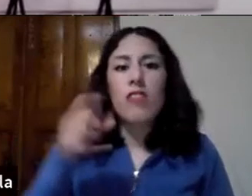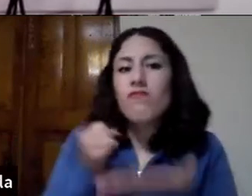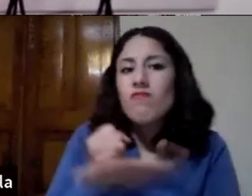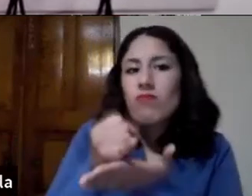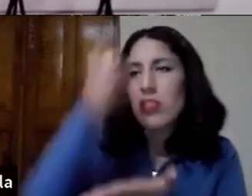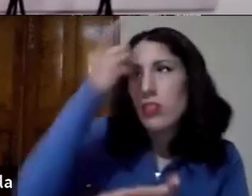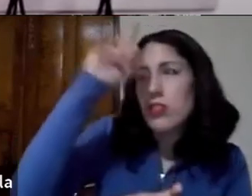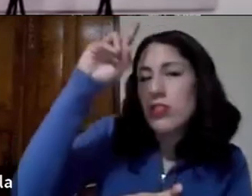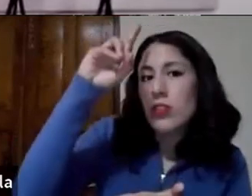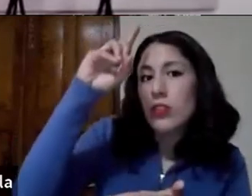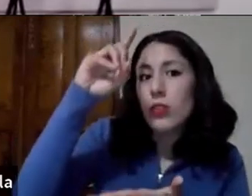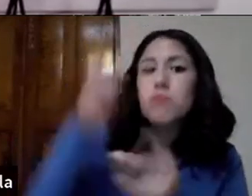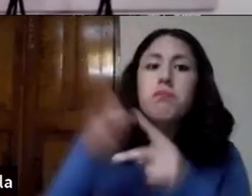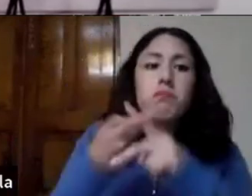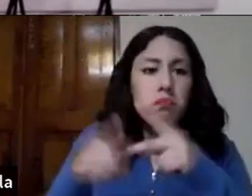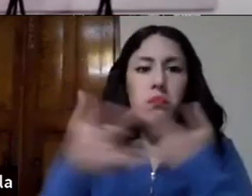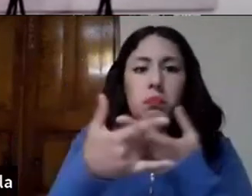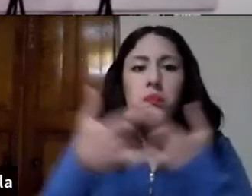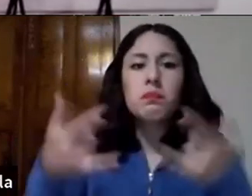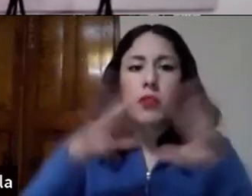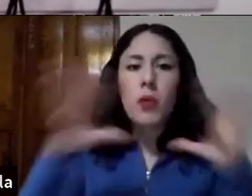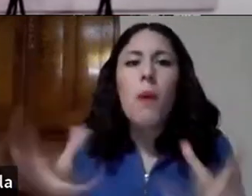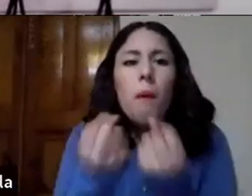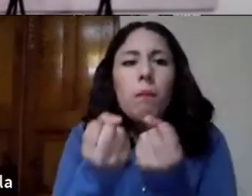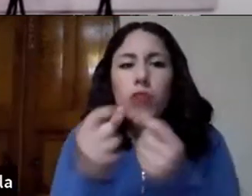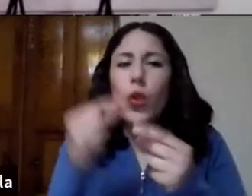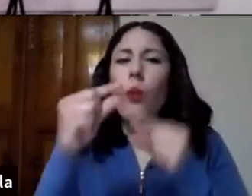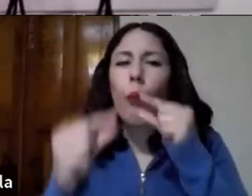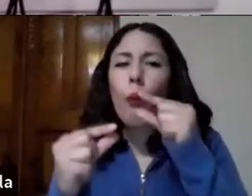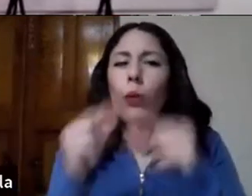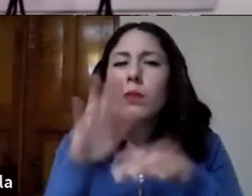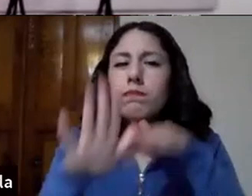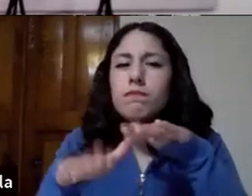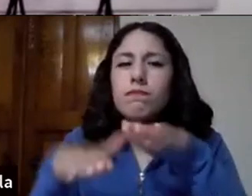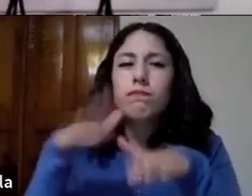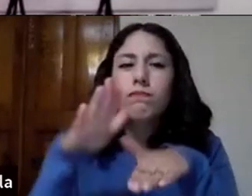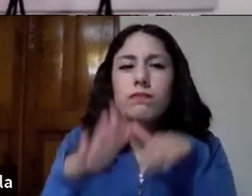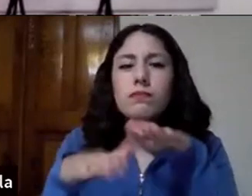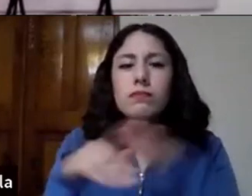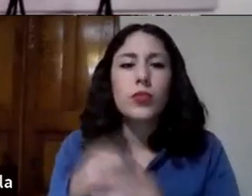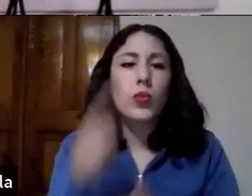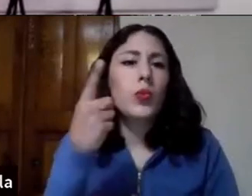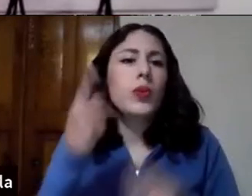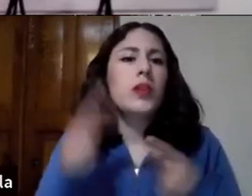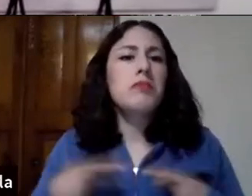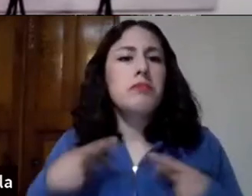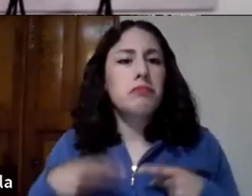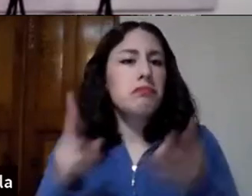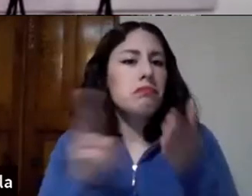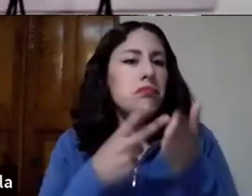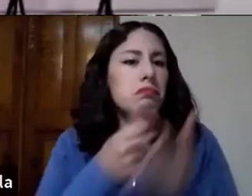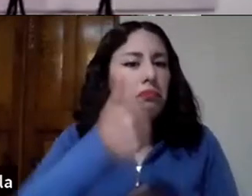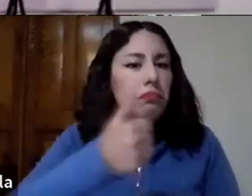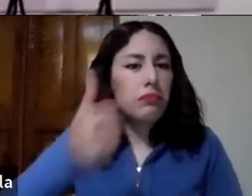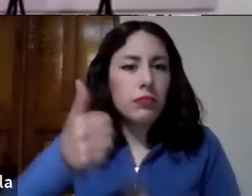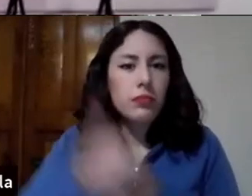salvación poco a poco con una persona una persona a la vez y comienza